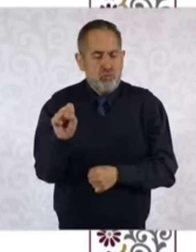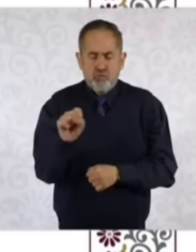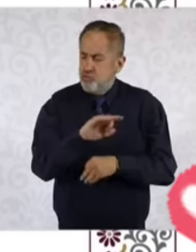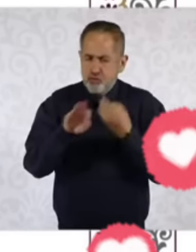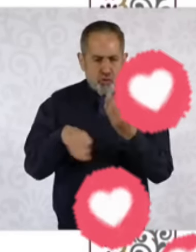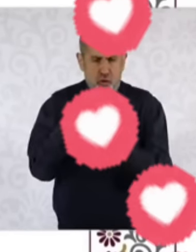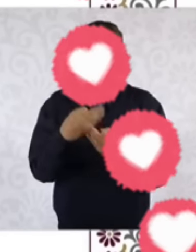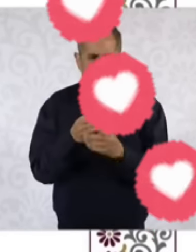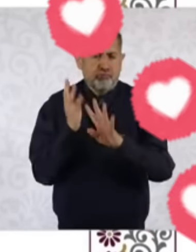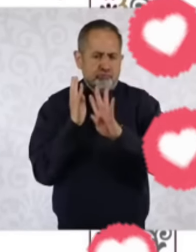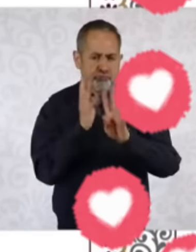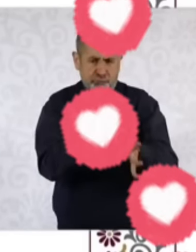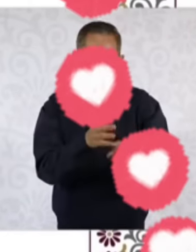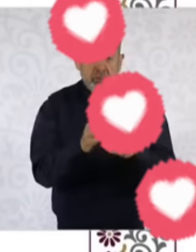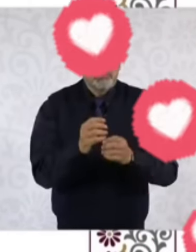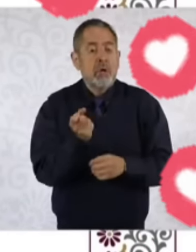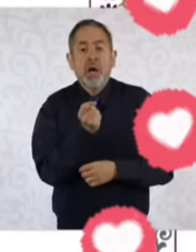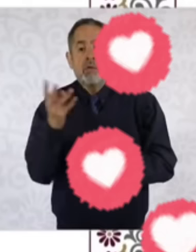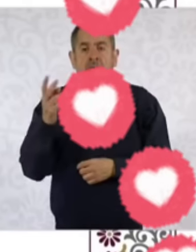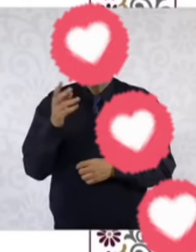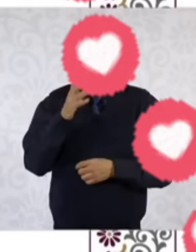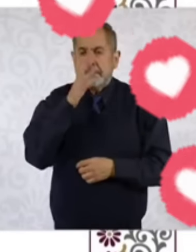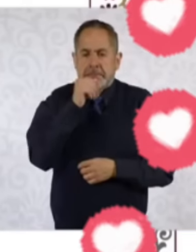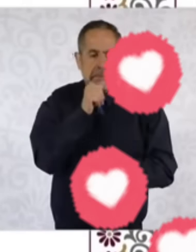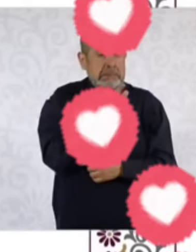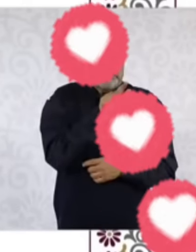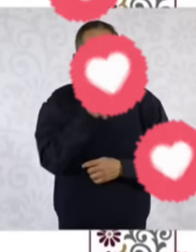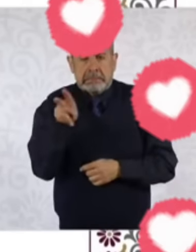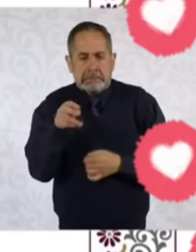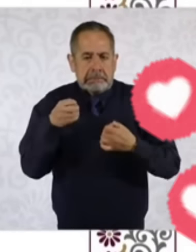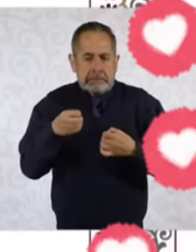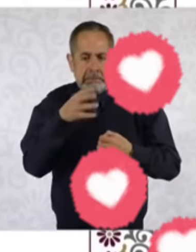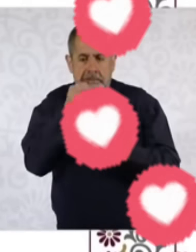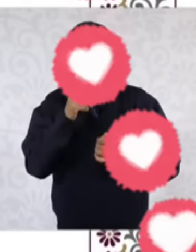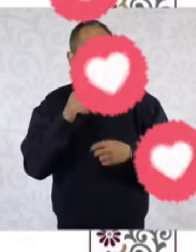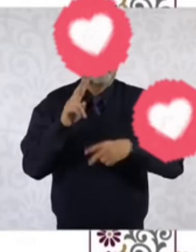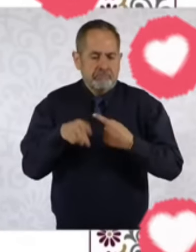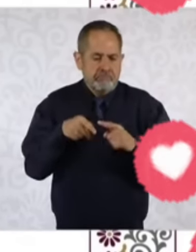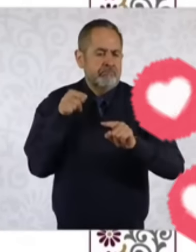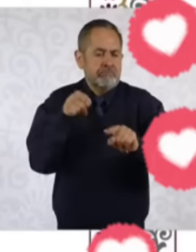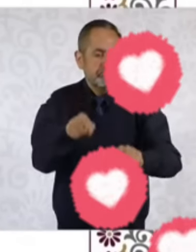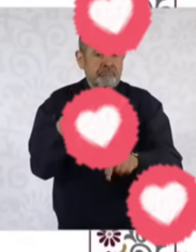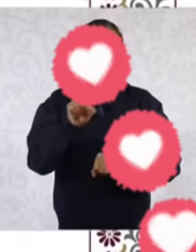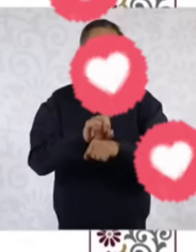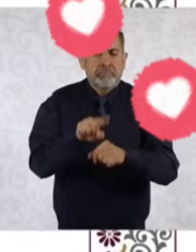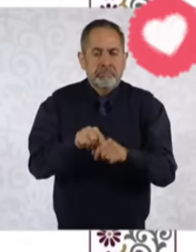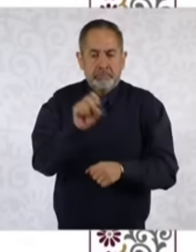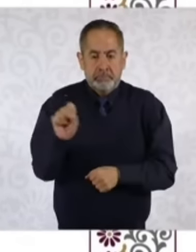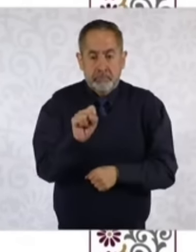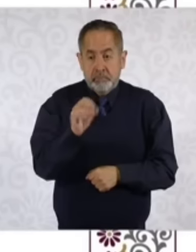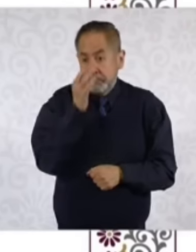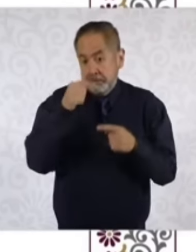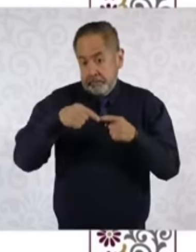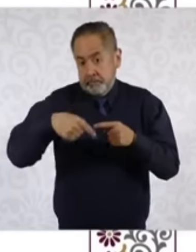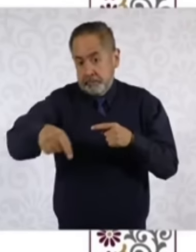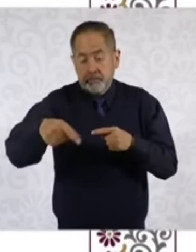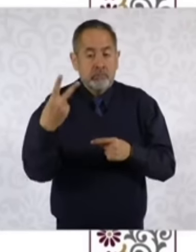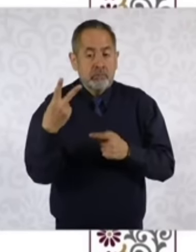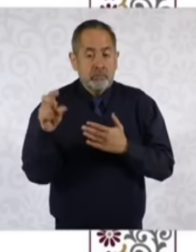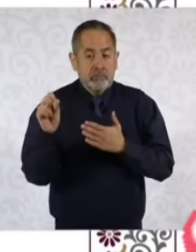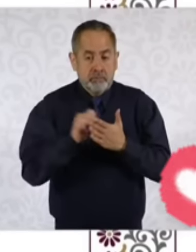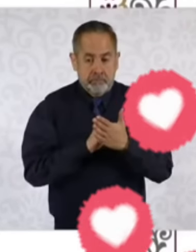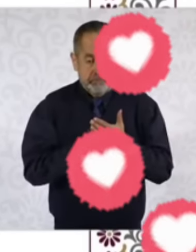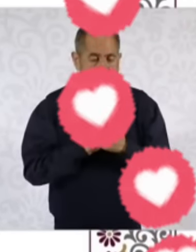las letras por las personas que no puedan ir el día que está asignado. Lo podrán hacer durante dos meses. Así que les